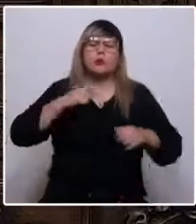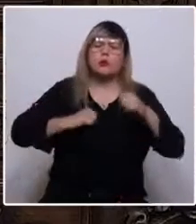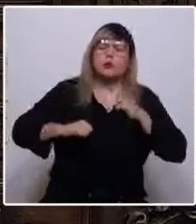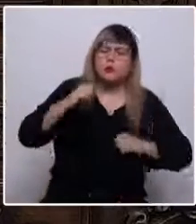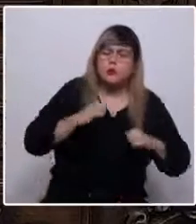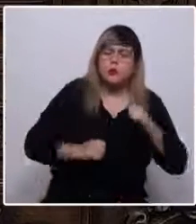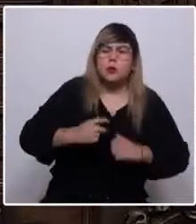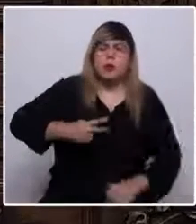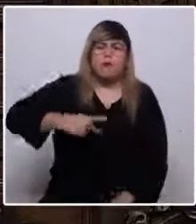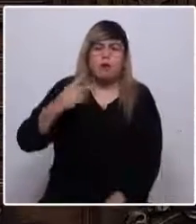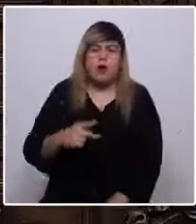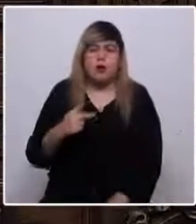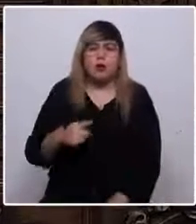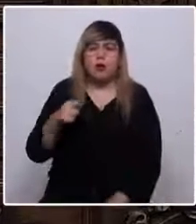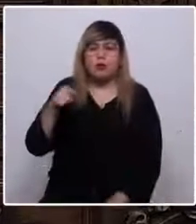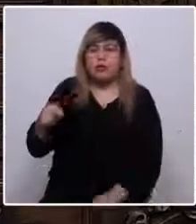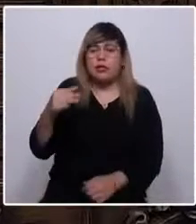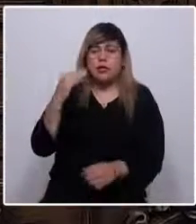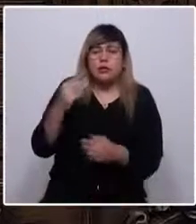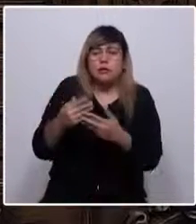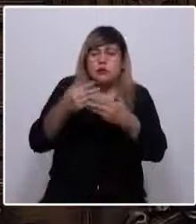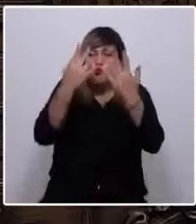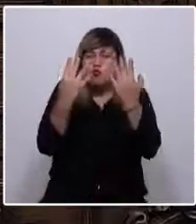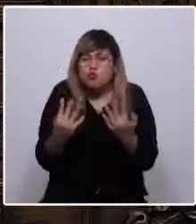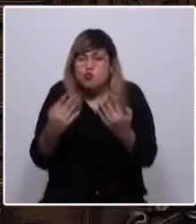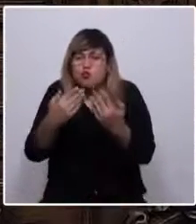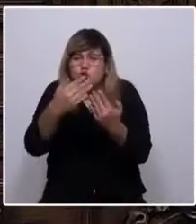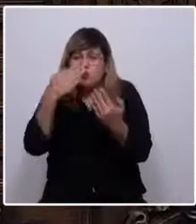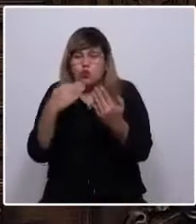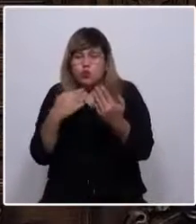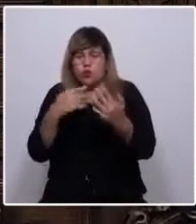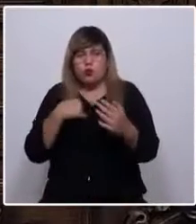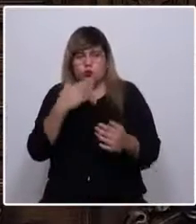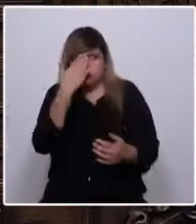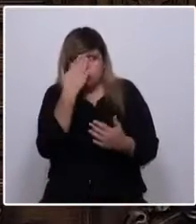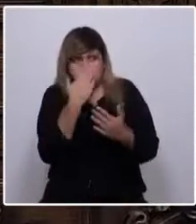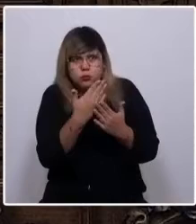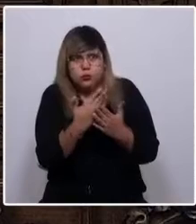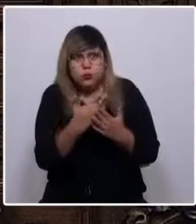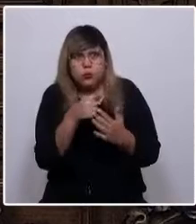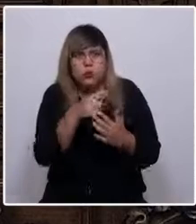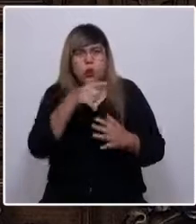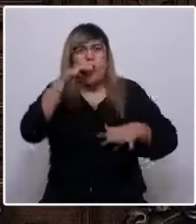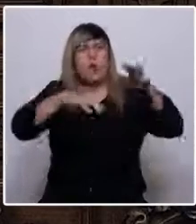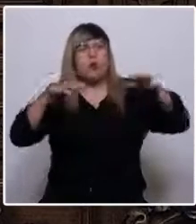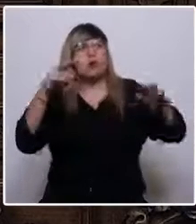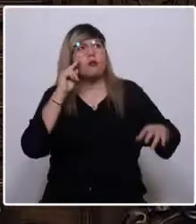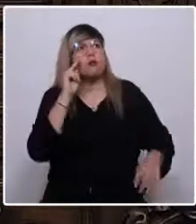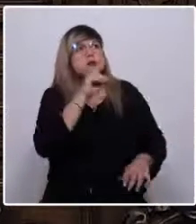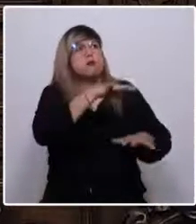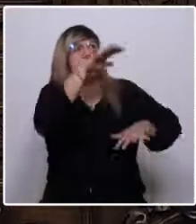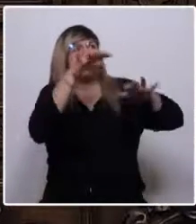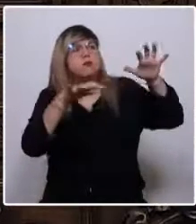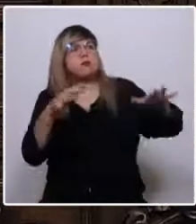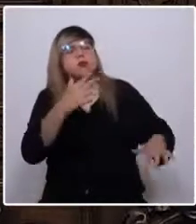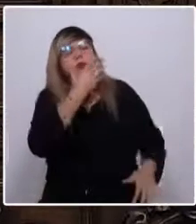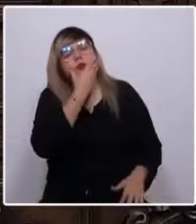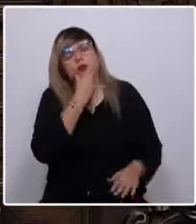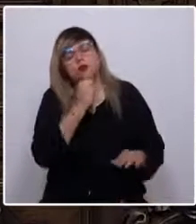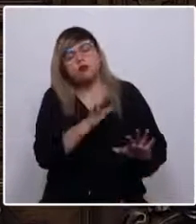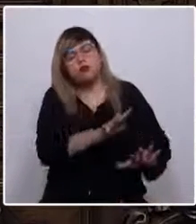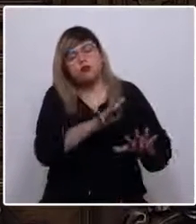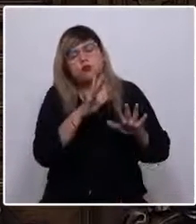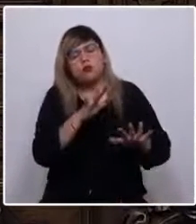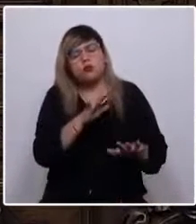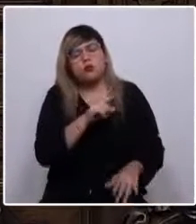Detrás de esos muros, frente a mí, está la imponente cordillera de los Andes, más hermosa que ninguna,